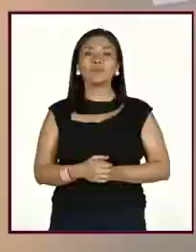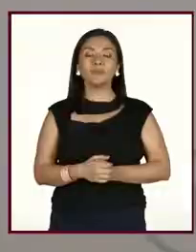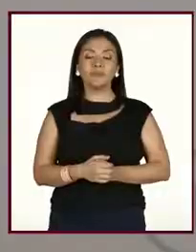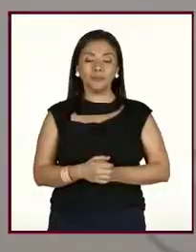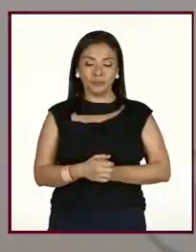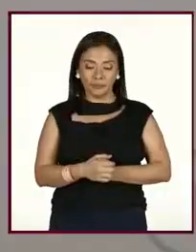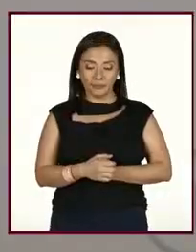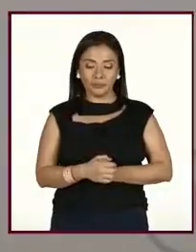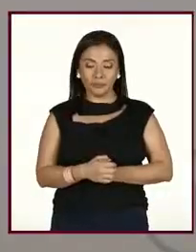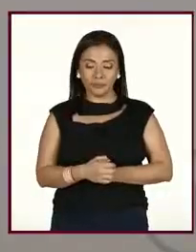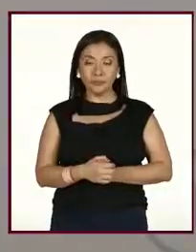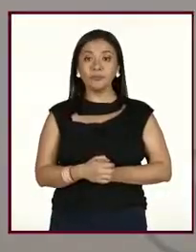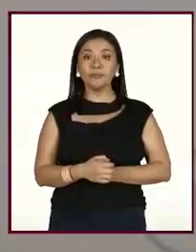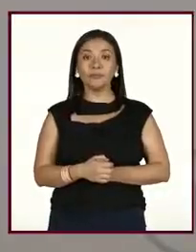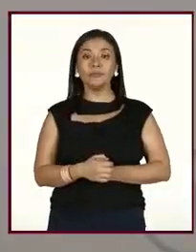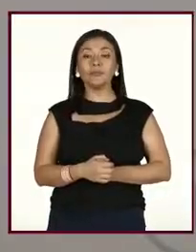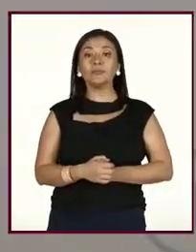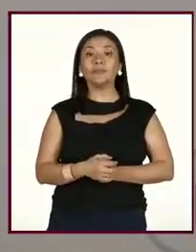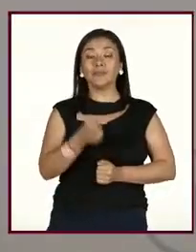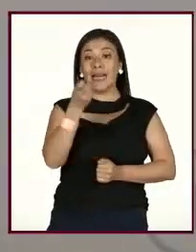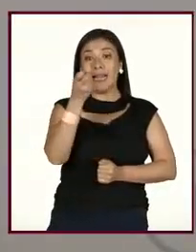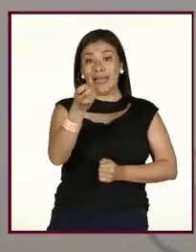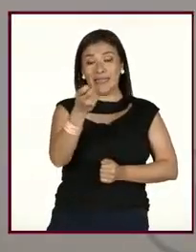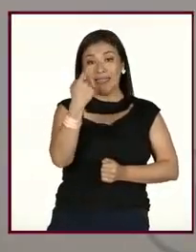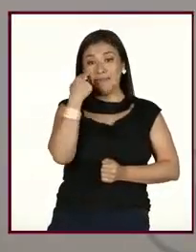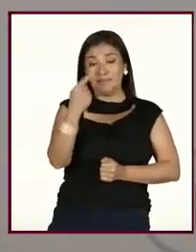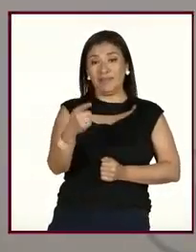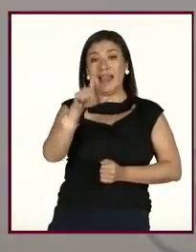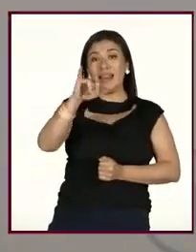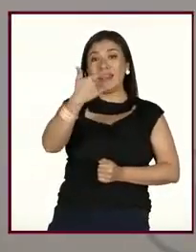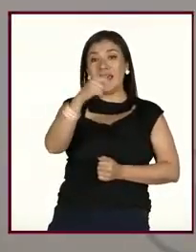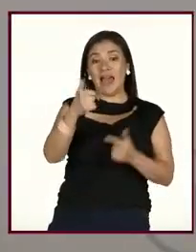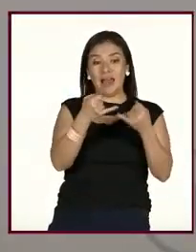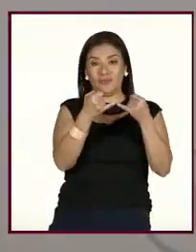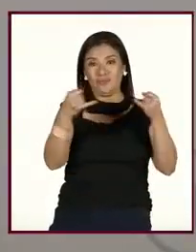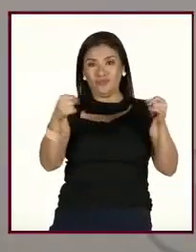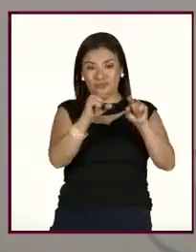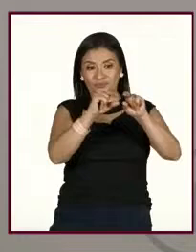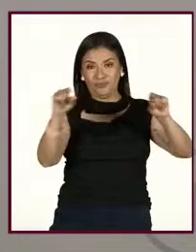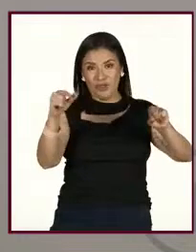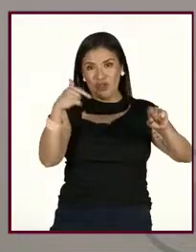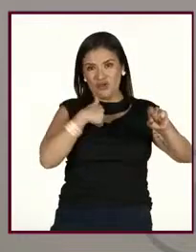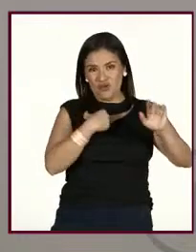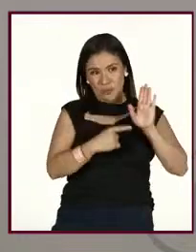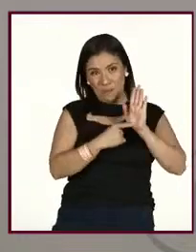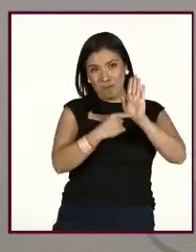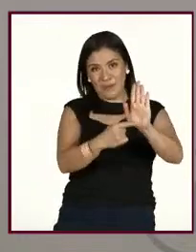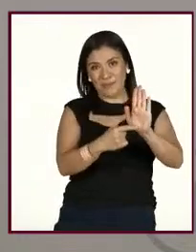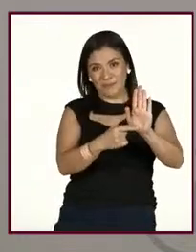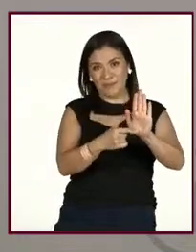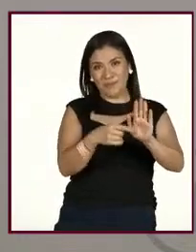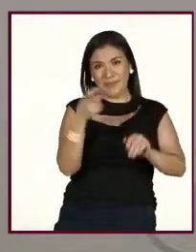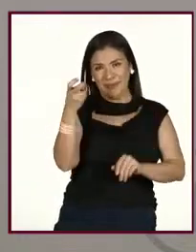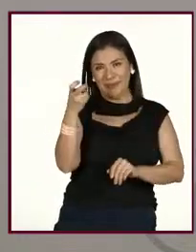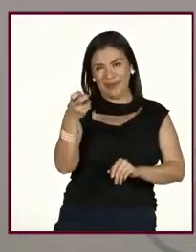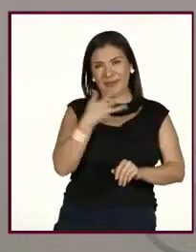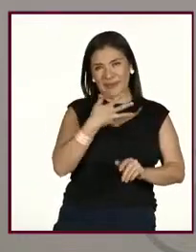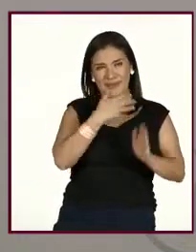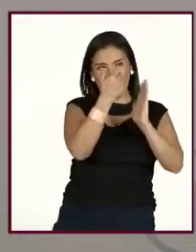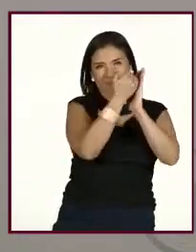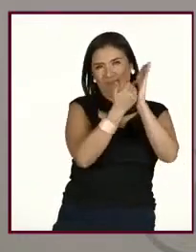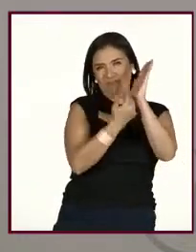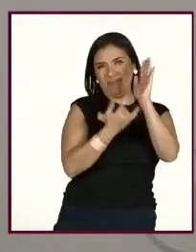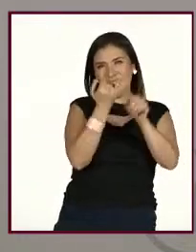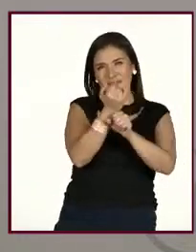Pues, justamente en estos links que te voy a dejar, en estas bibliografías